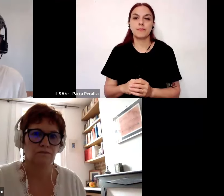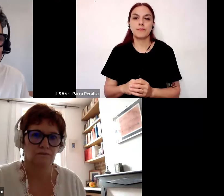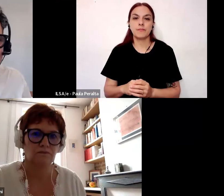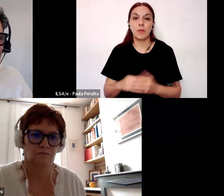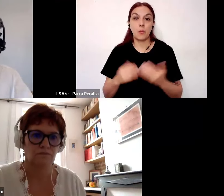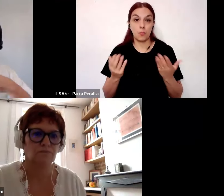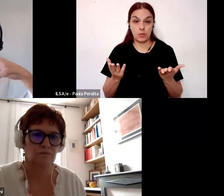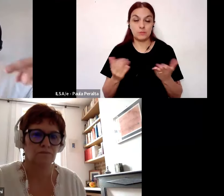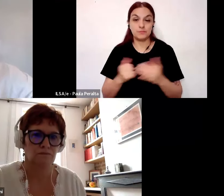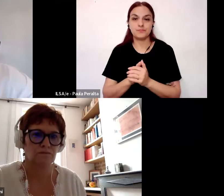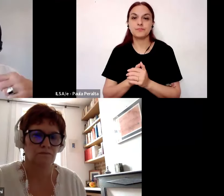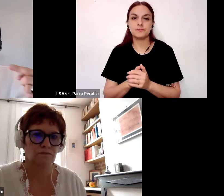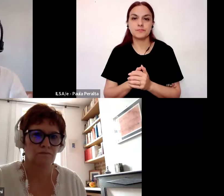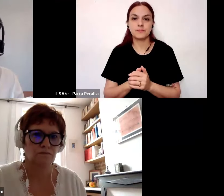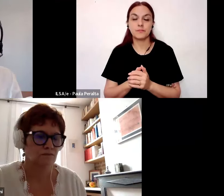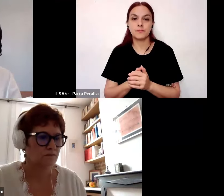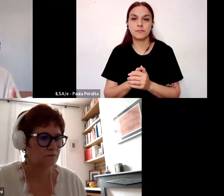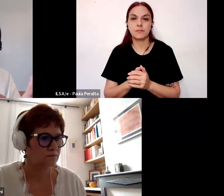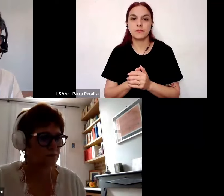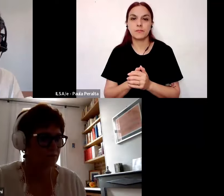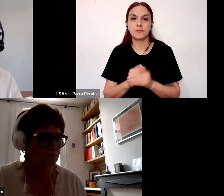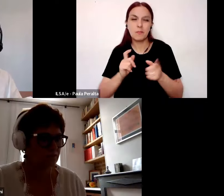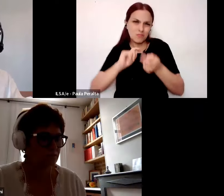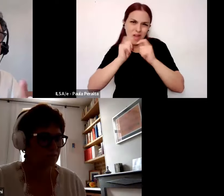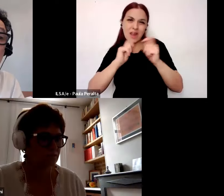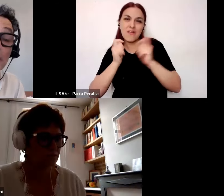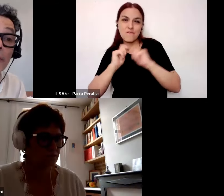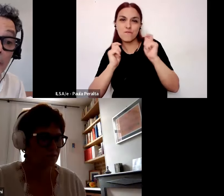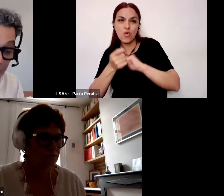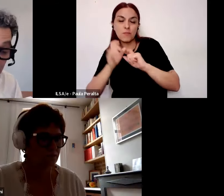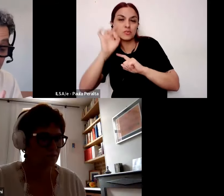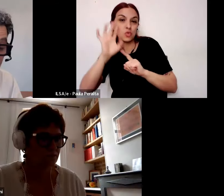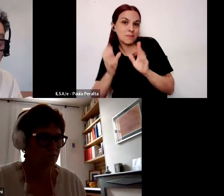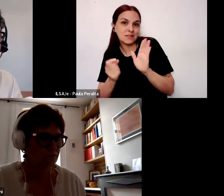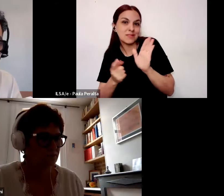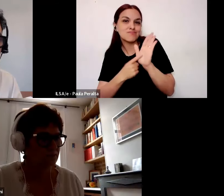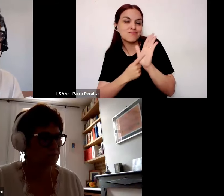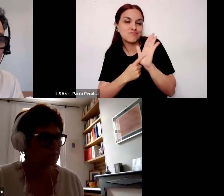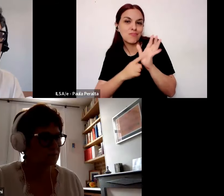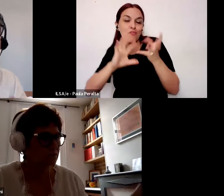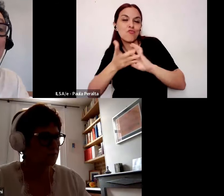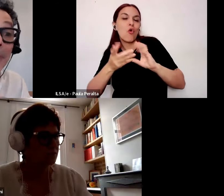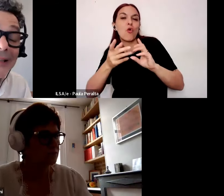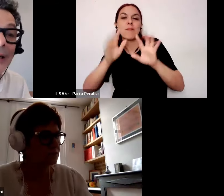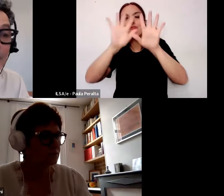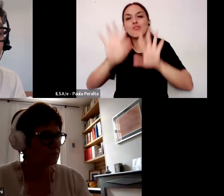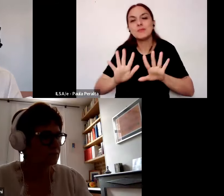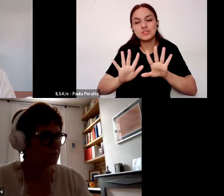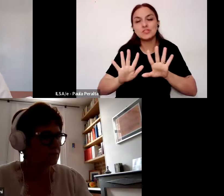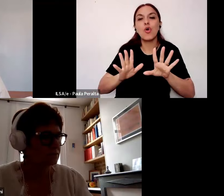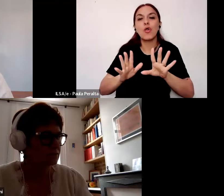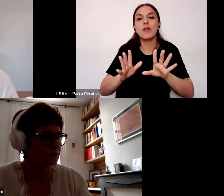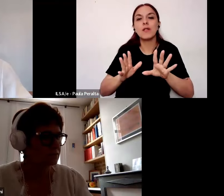esta serie de reformas no solamente definieron un campo de formación en la práctica profesional docente en la práctica